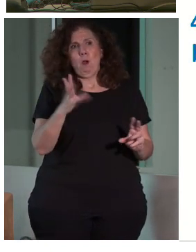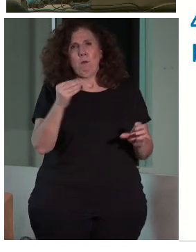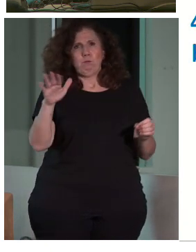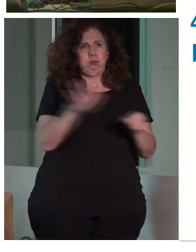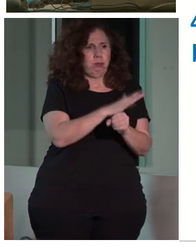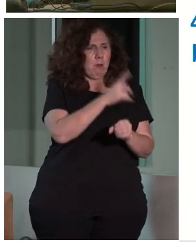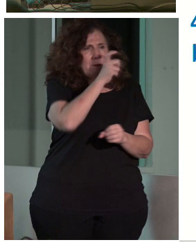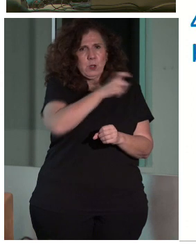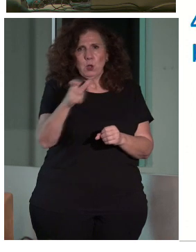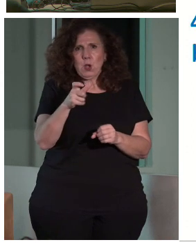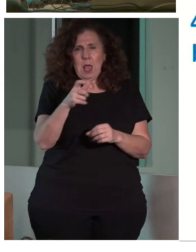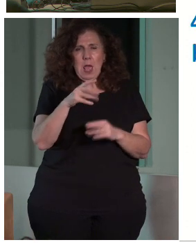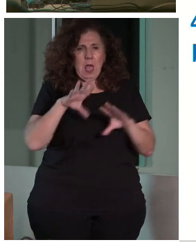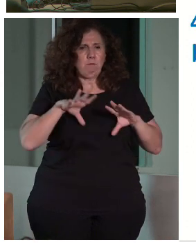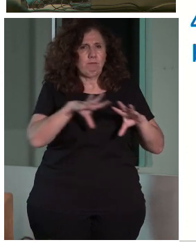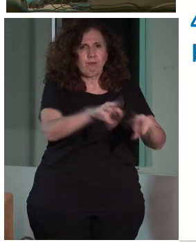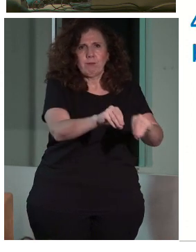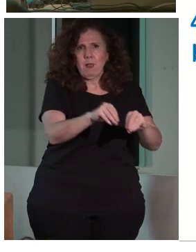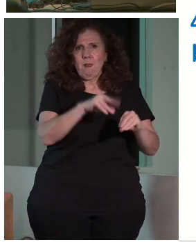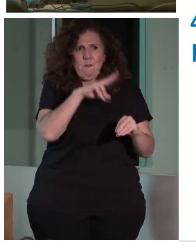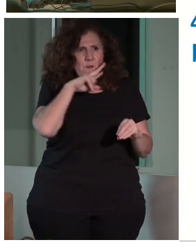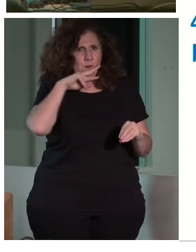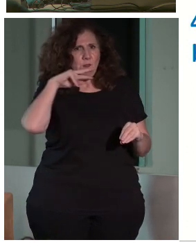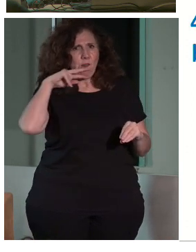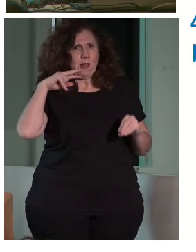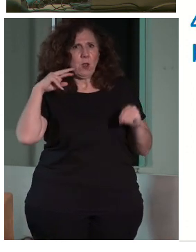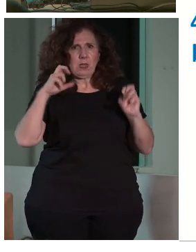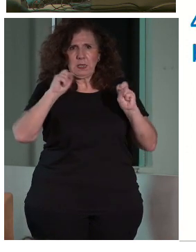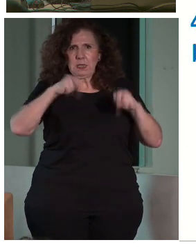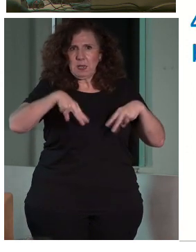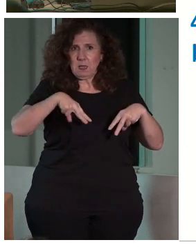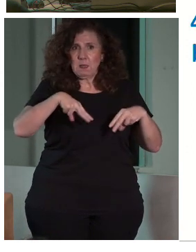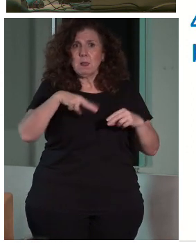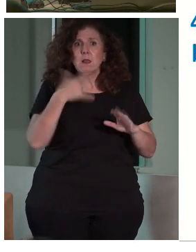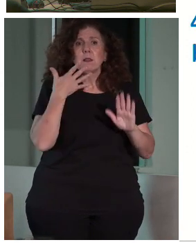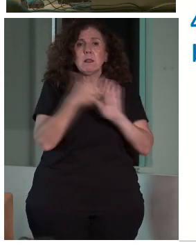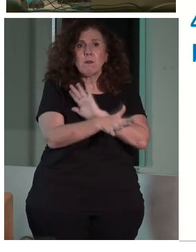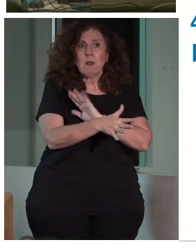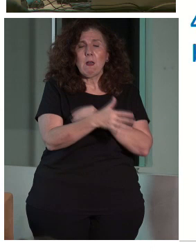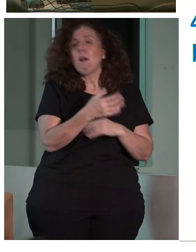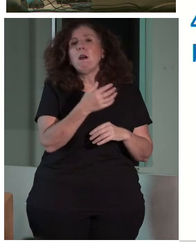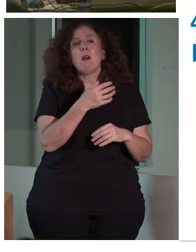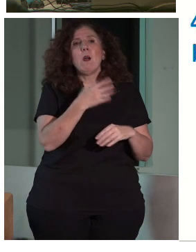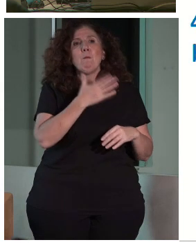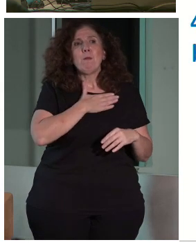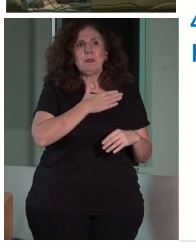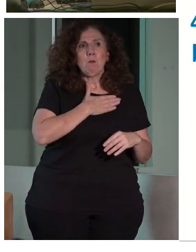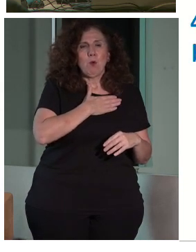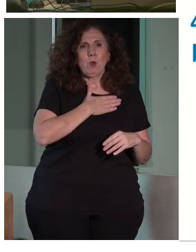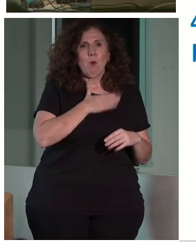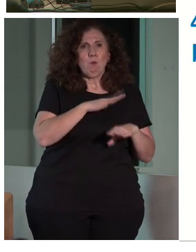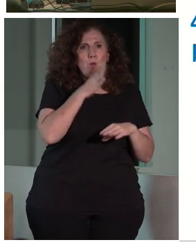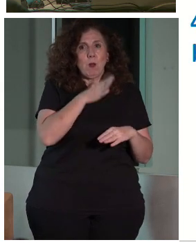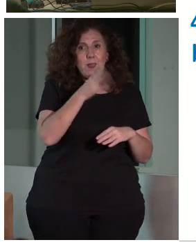desconocimiento de los valores de ese bien. Tanto desde el punto de vista del patrimonio, porque vamos a